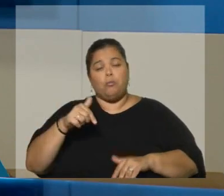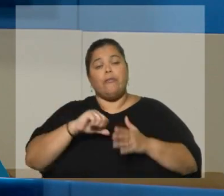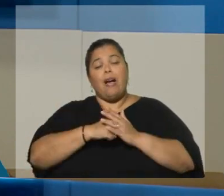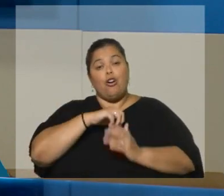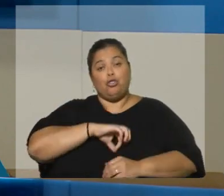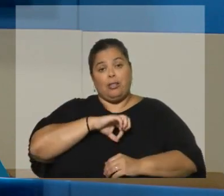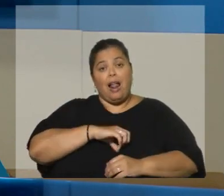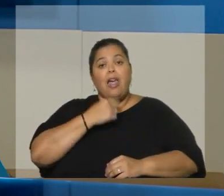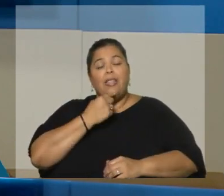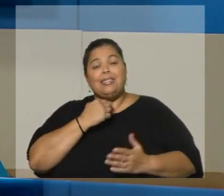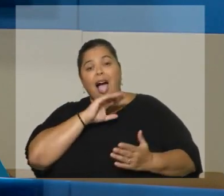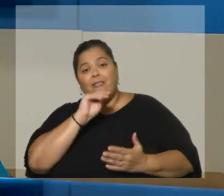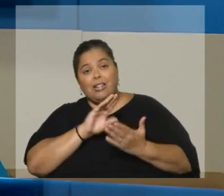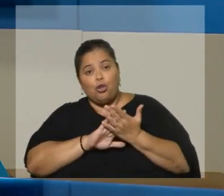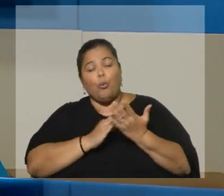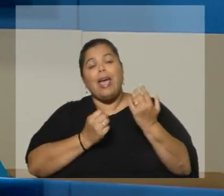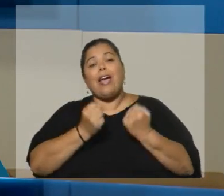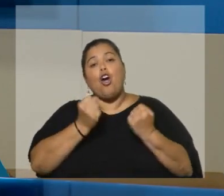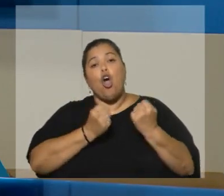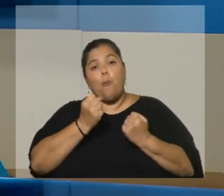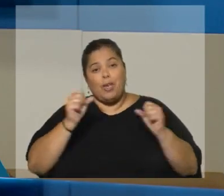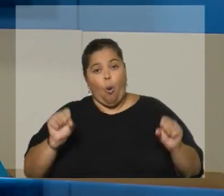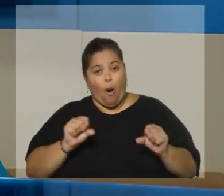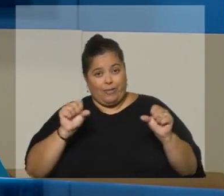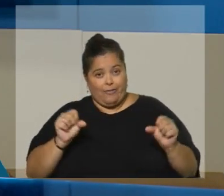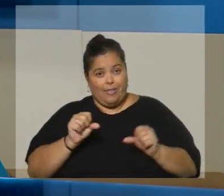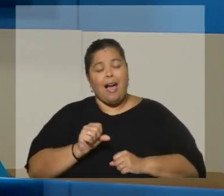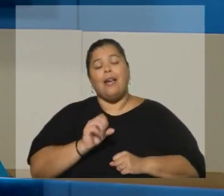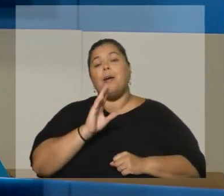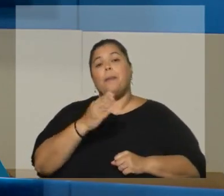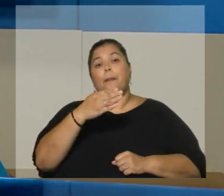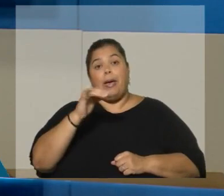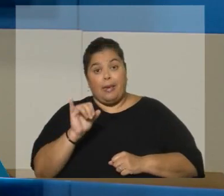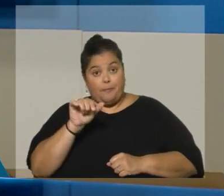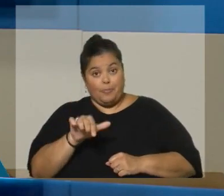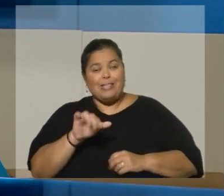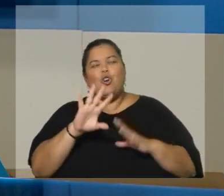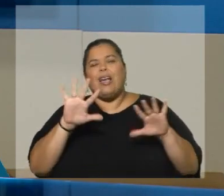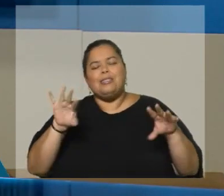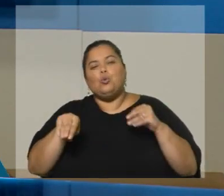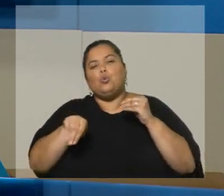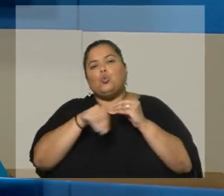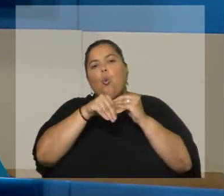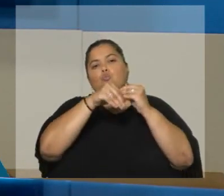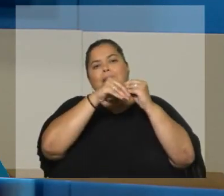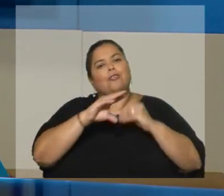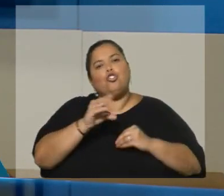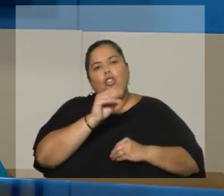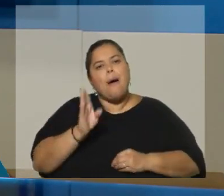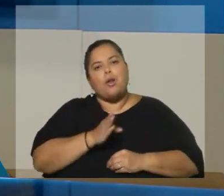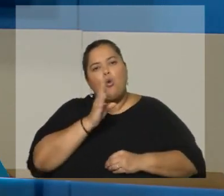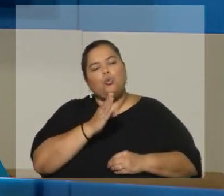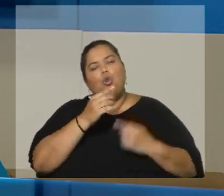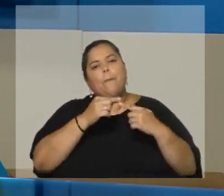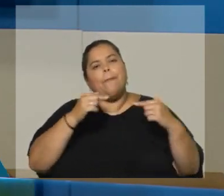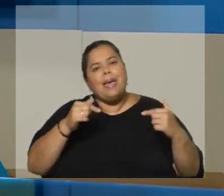que la actividad económica medida por el Producto Bruto Interno, que es la suma de todo lo producido por bienes y servicios durante un